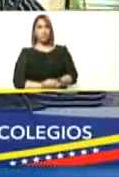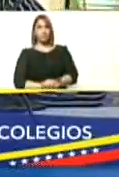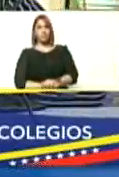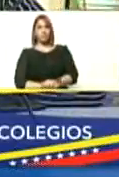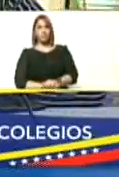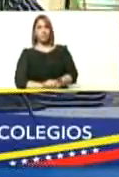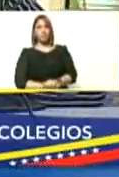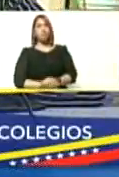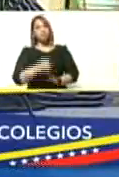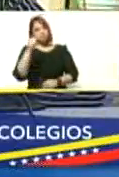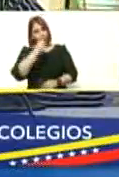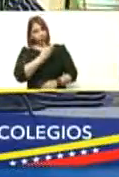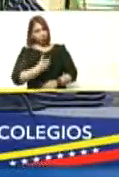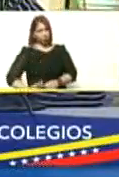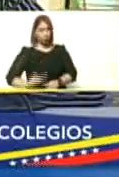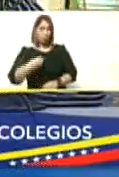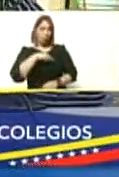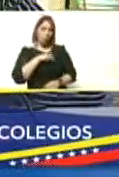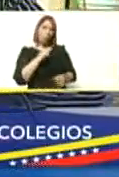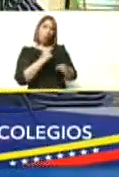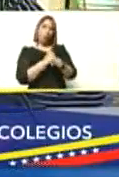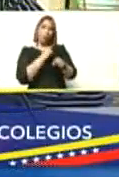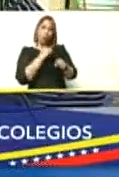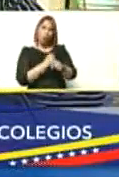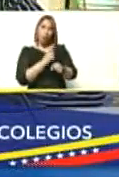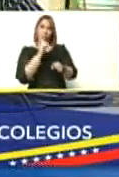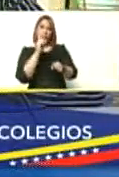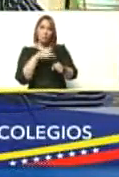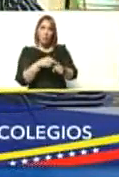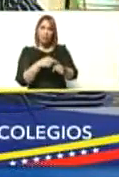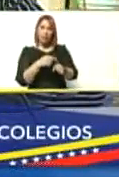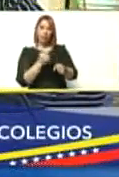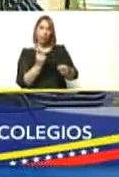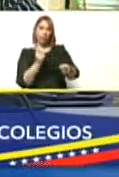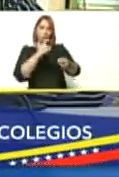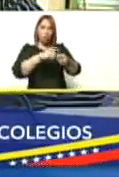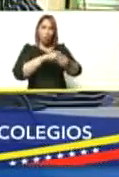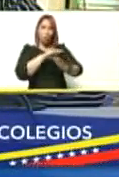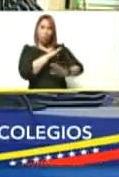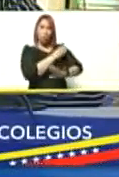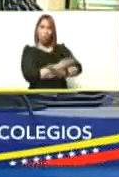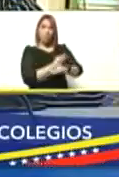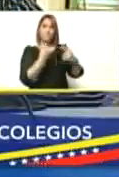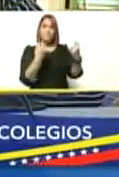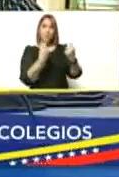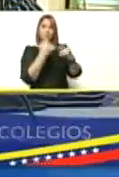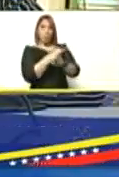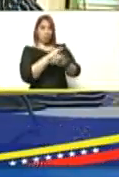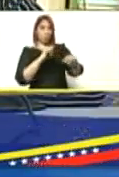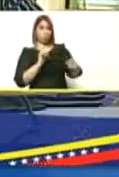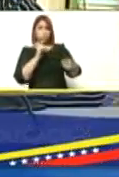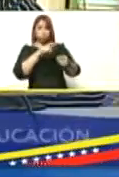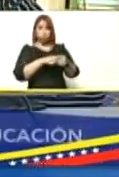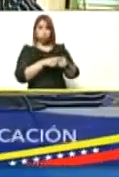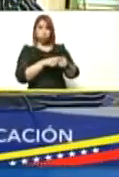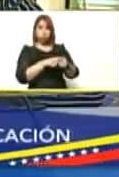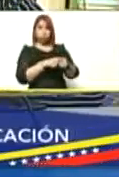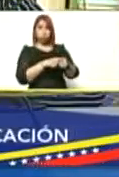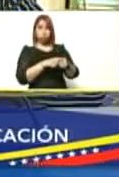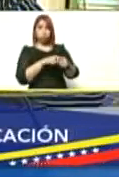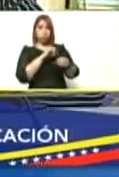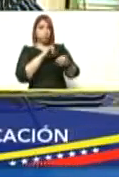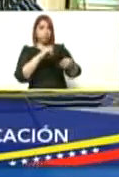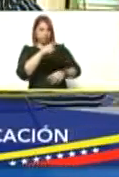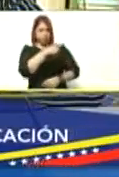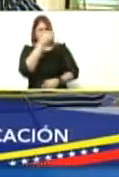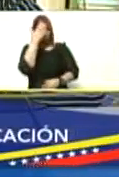si presidente ya estamos trabajando inclusive en la incorporación del poder popular pues ya se han incorporado como bien lo sabe